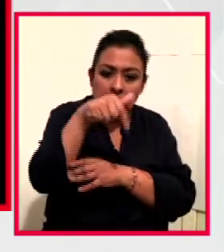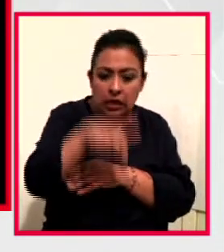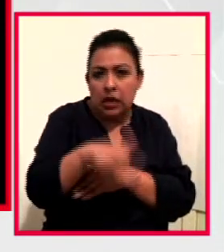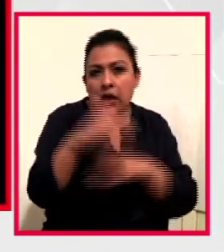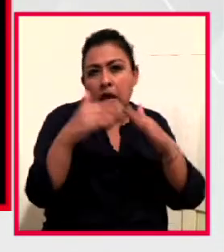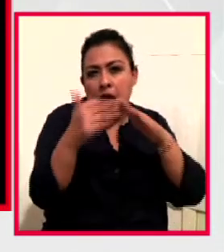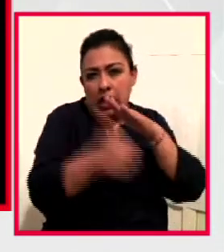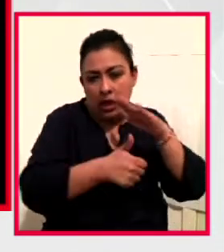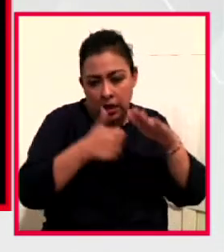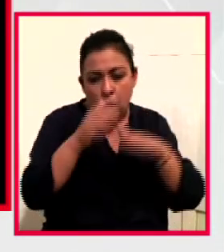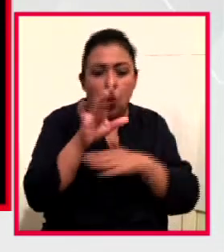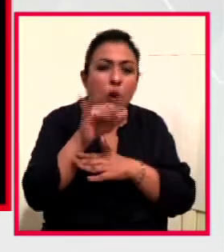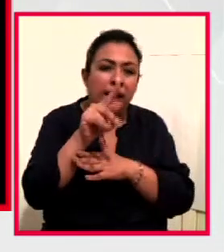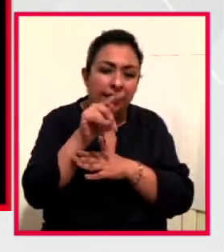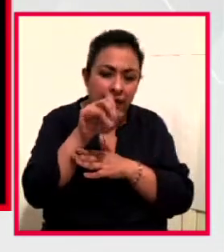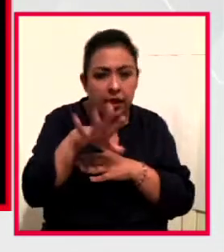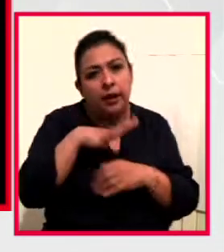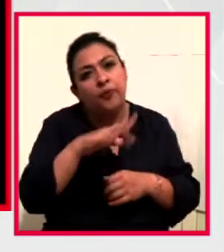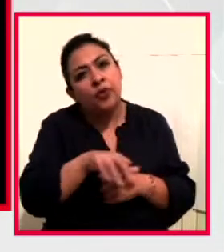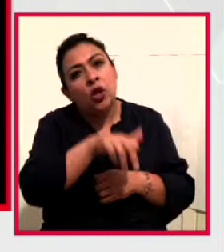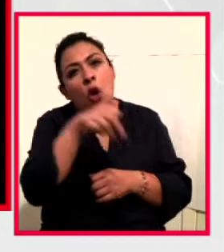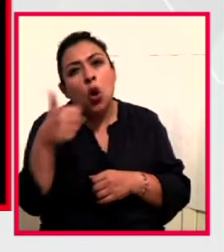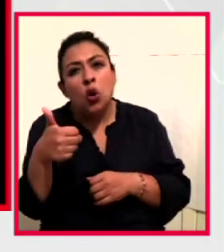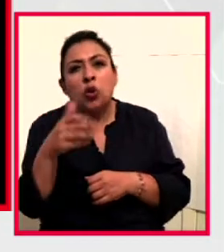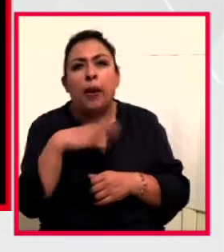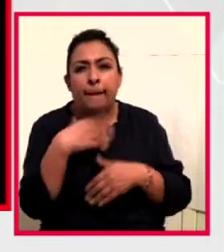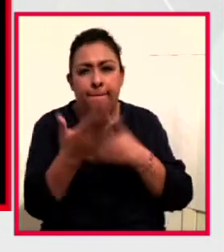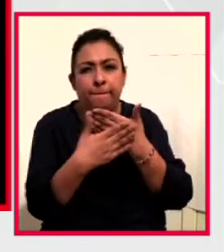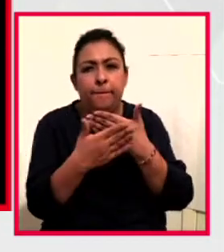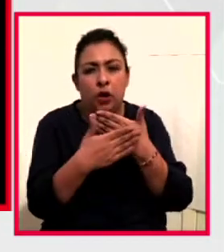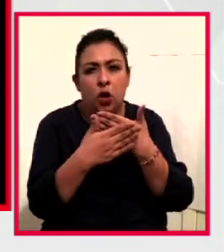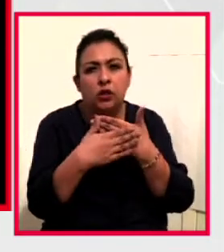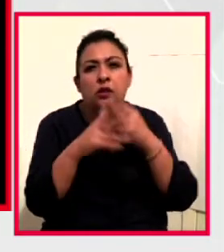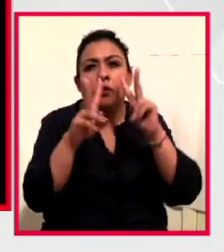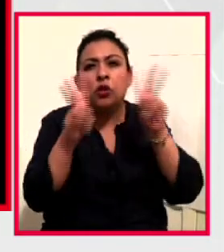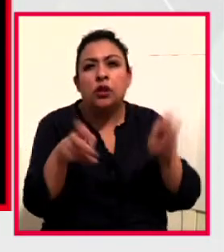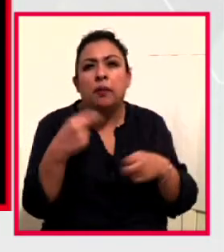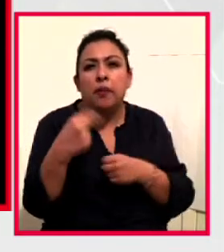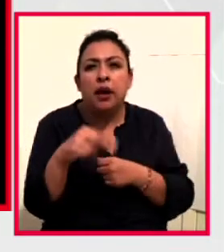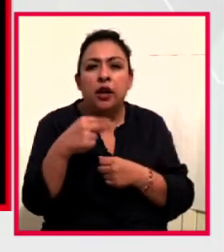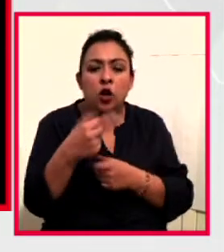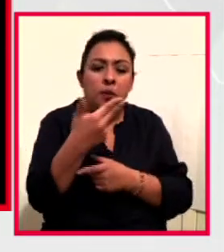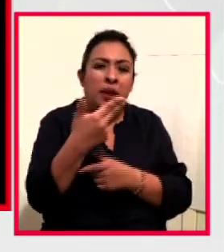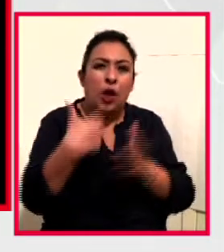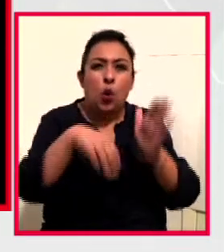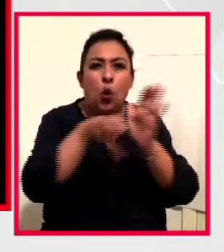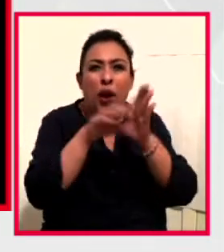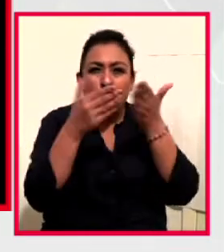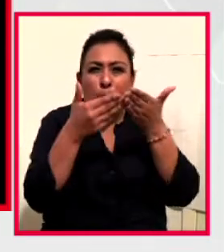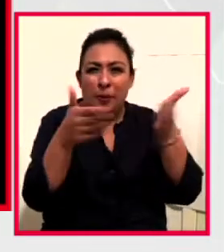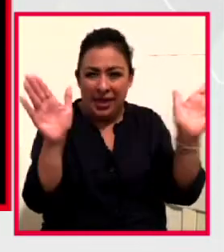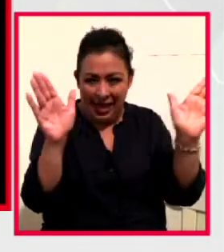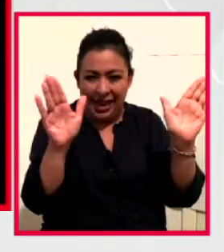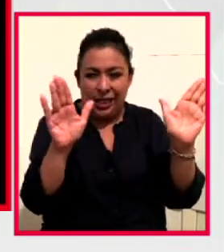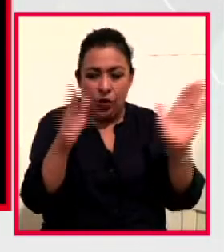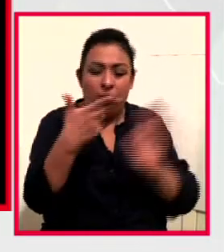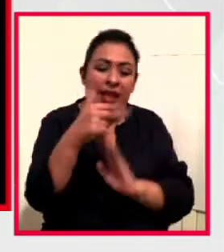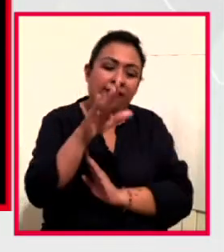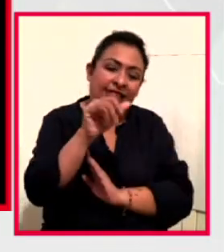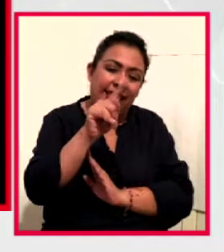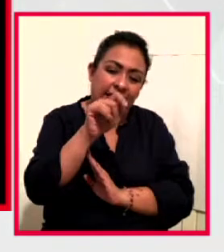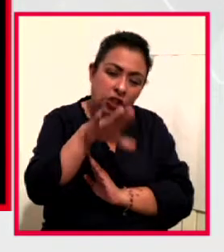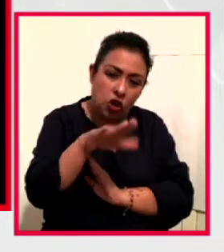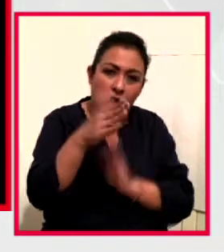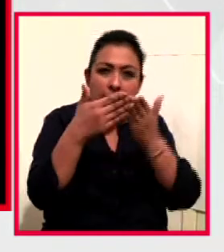que va a salir próximamente que se llama Habitación Abierta y que es mostrar desde la